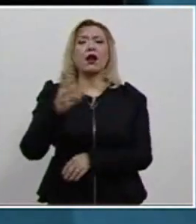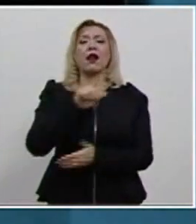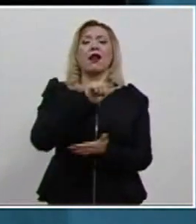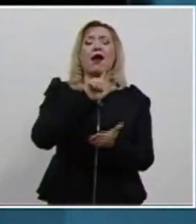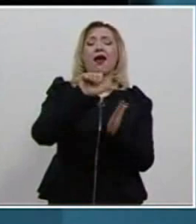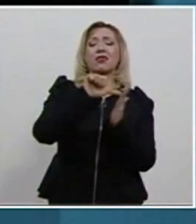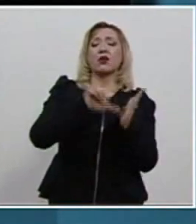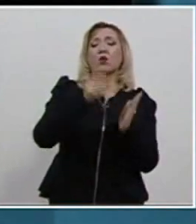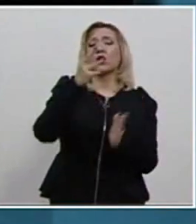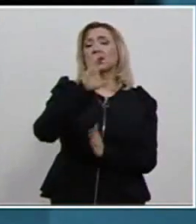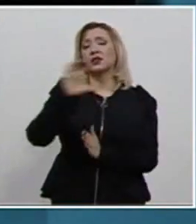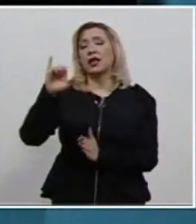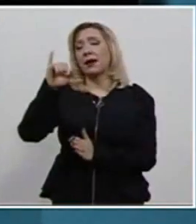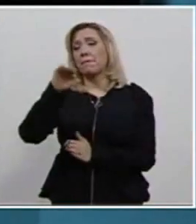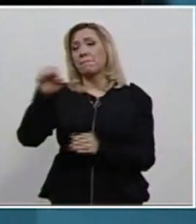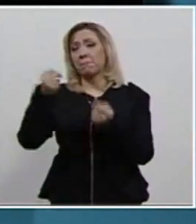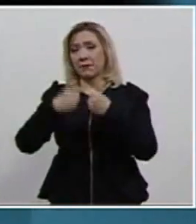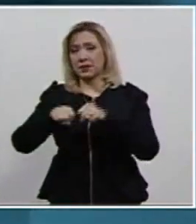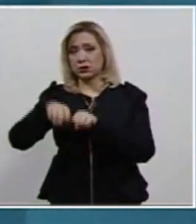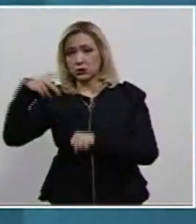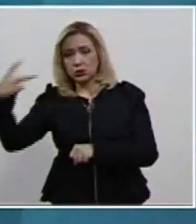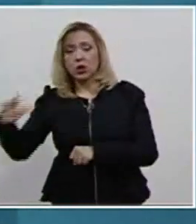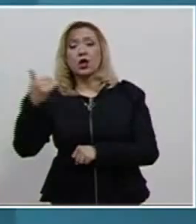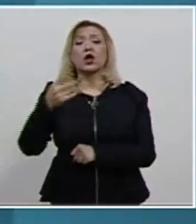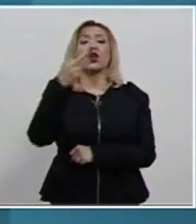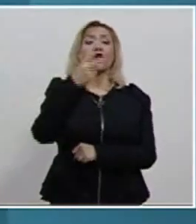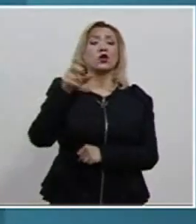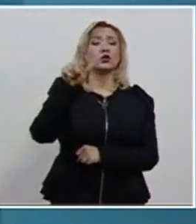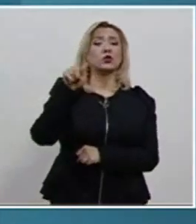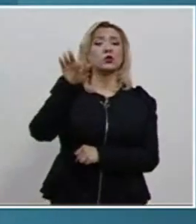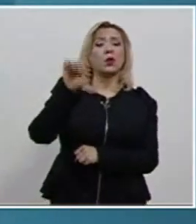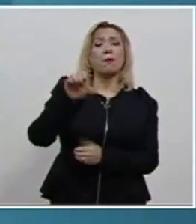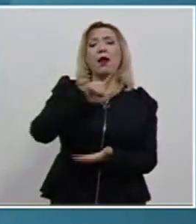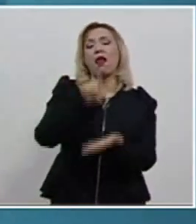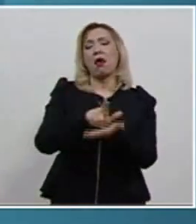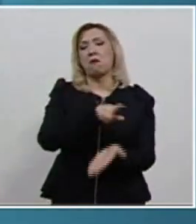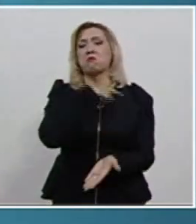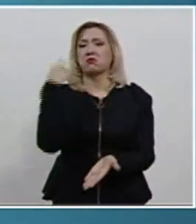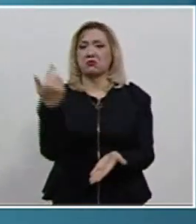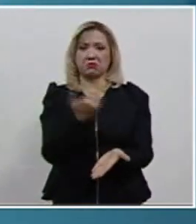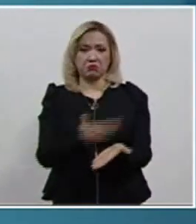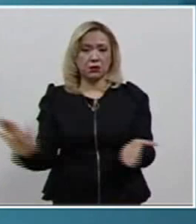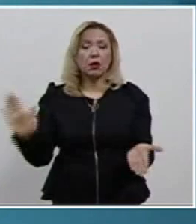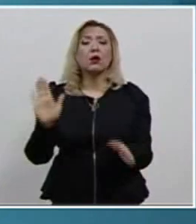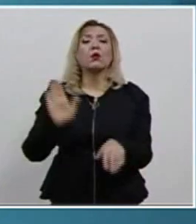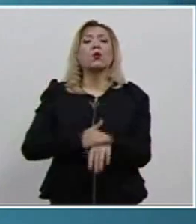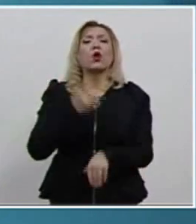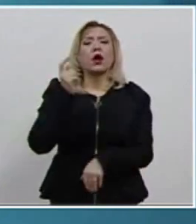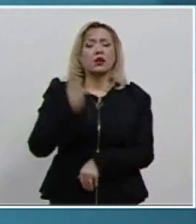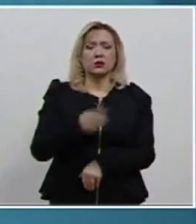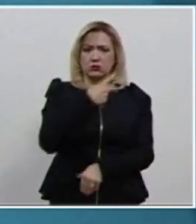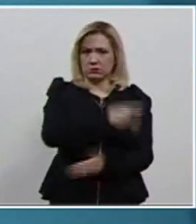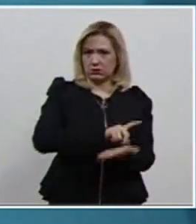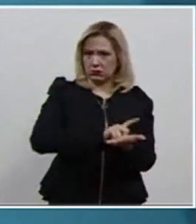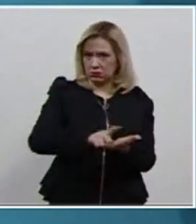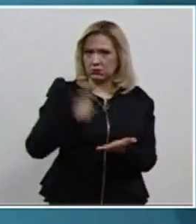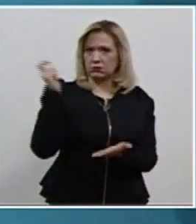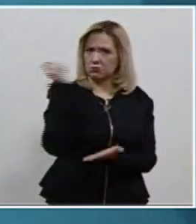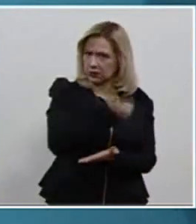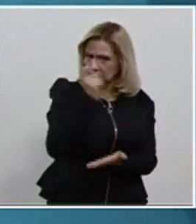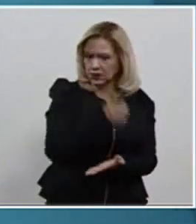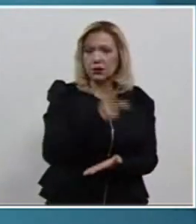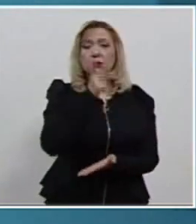Seguro Social vigente y 279 de la Ley Derogada, con el fin de no afectar su derecho a recibir la pensión por